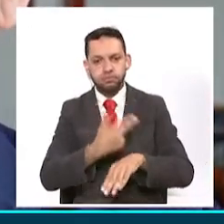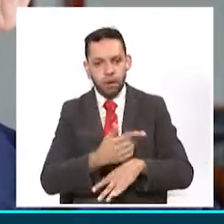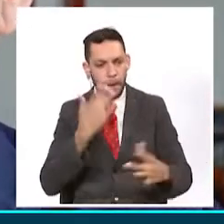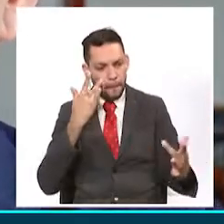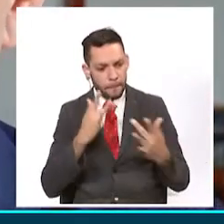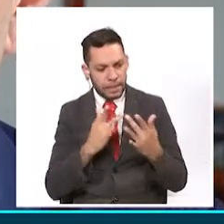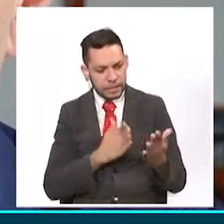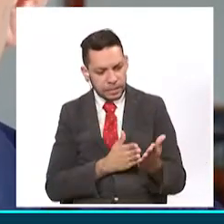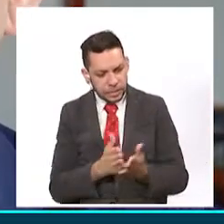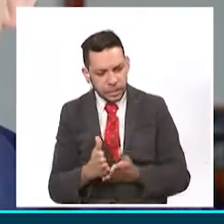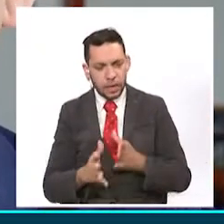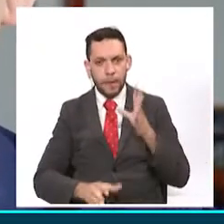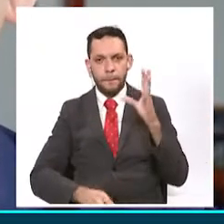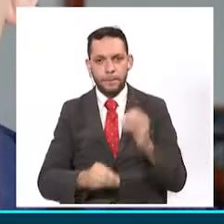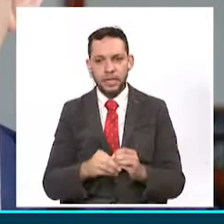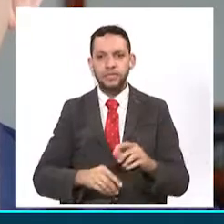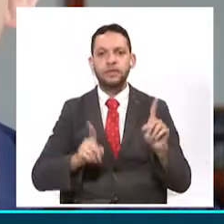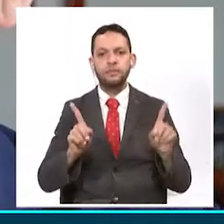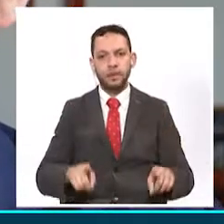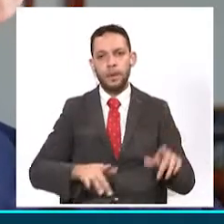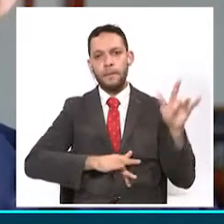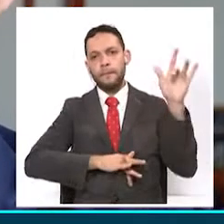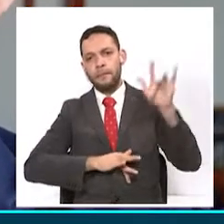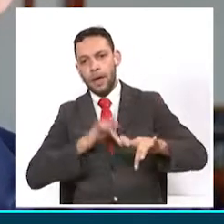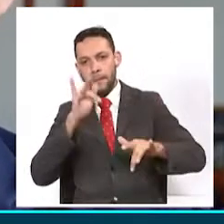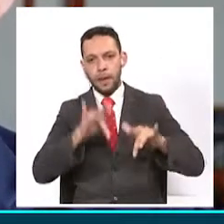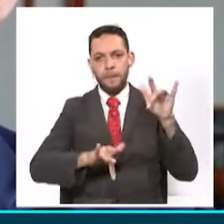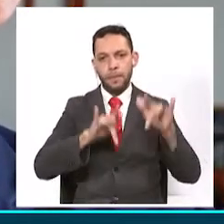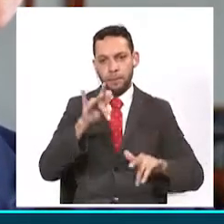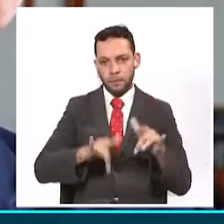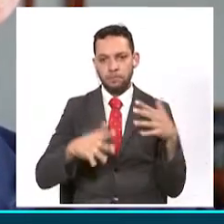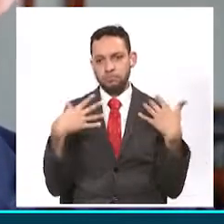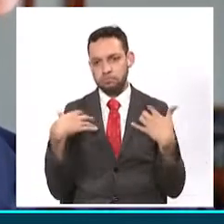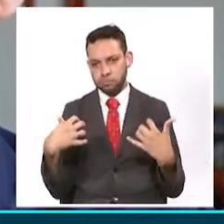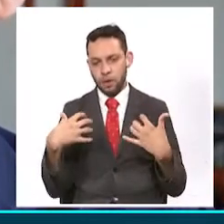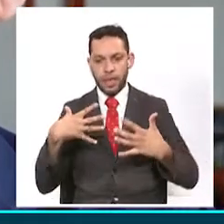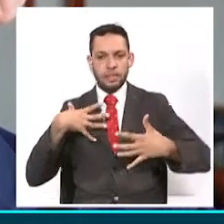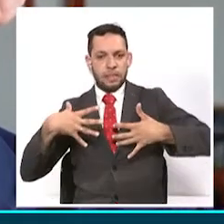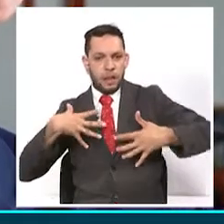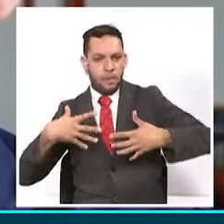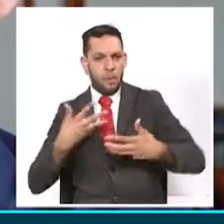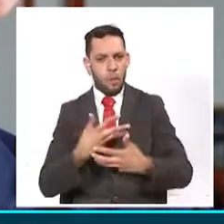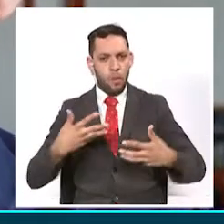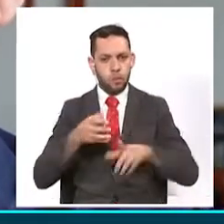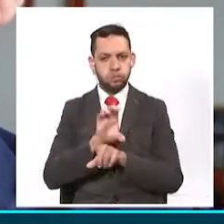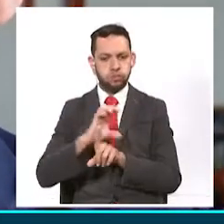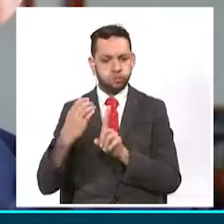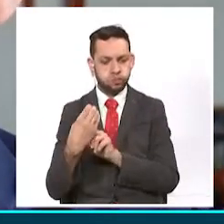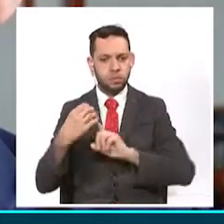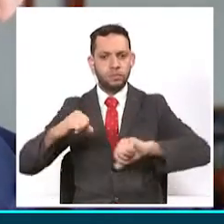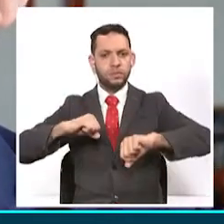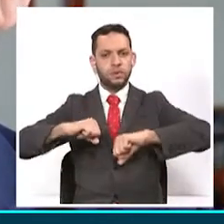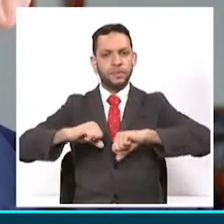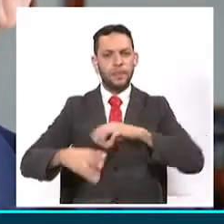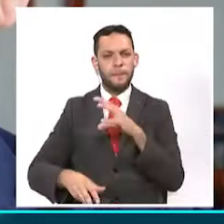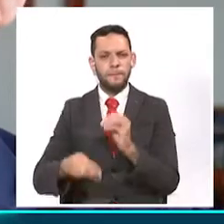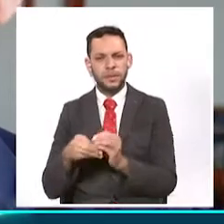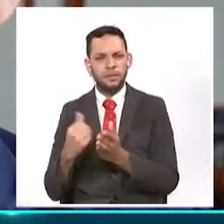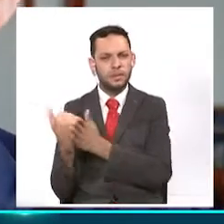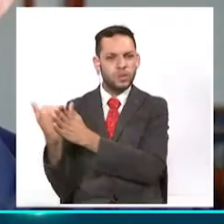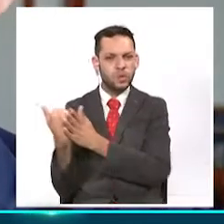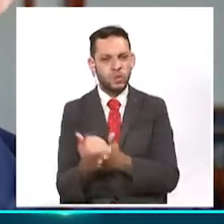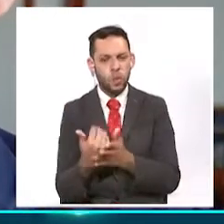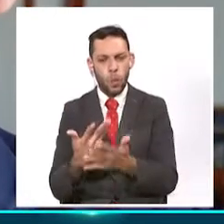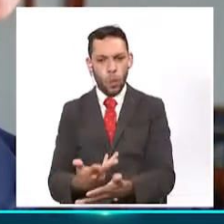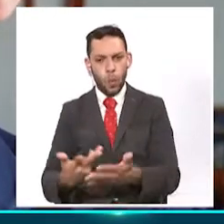la presencialidad cuando se pueda. Y por supuesto, en todos los términos de procesos, actividades, eventos,